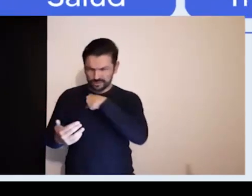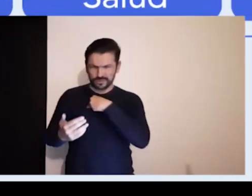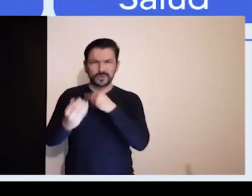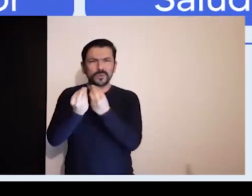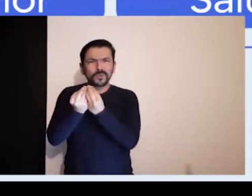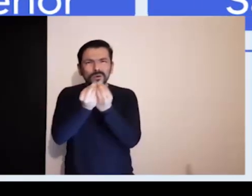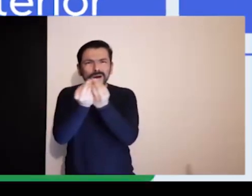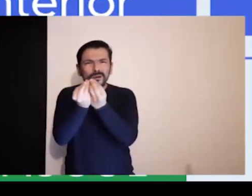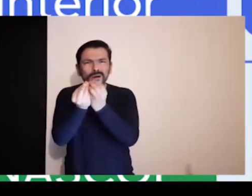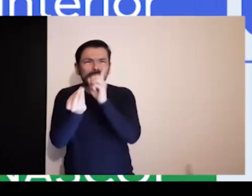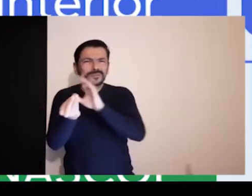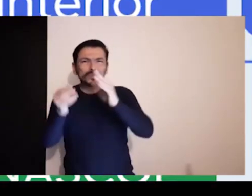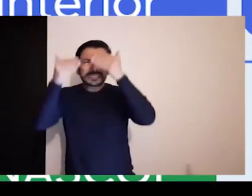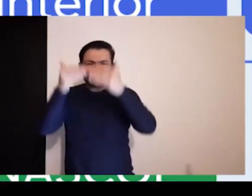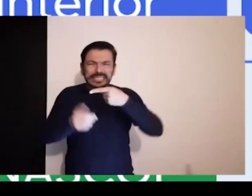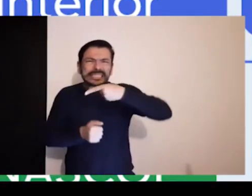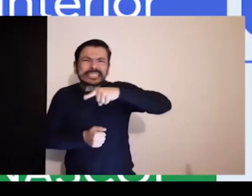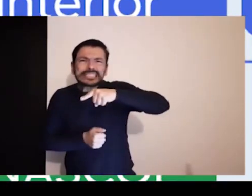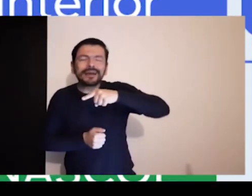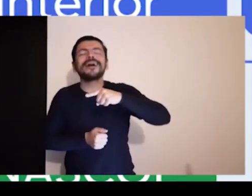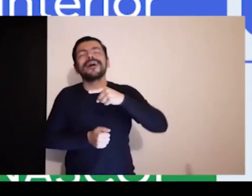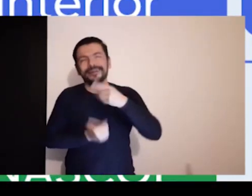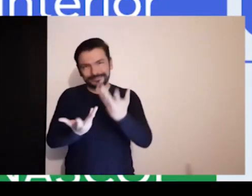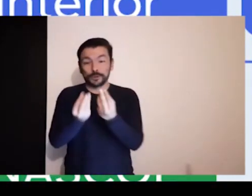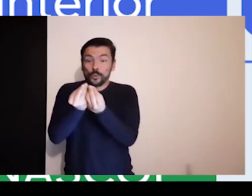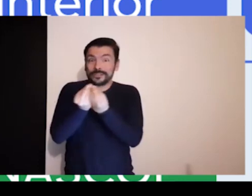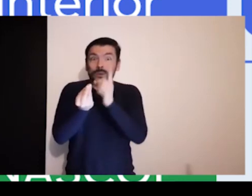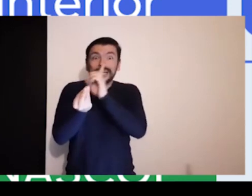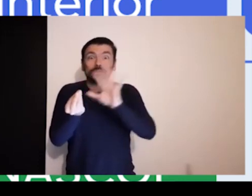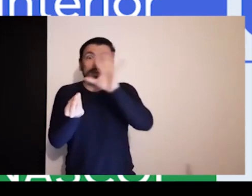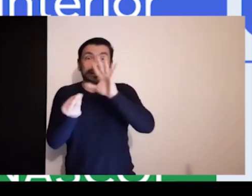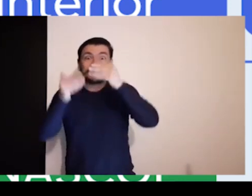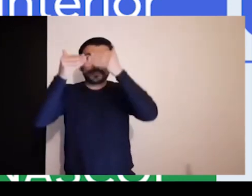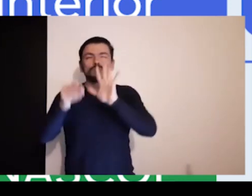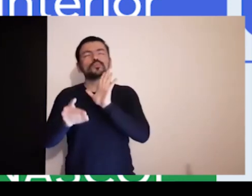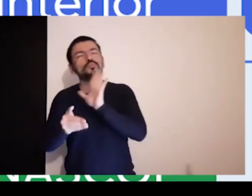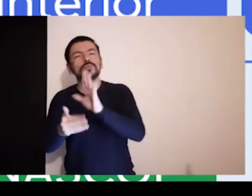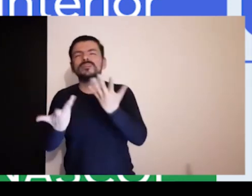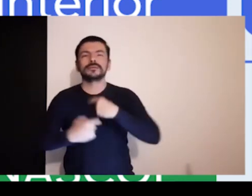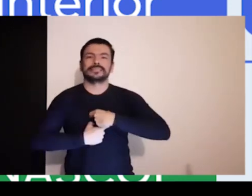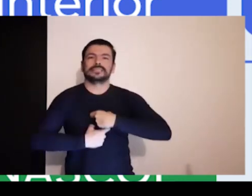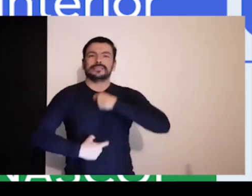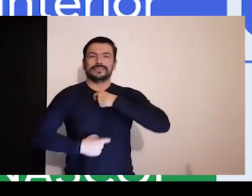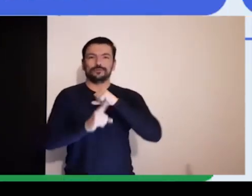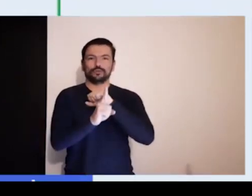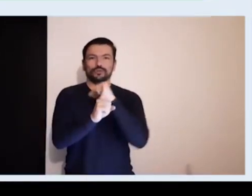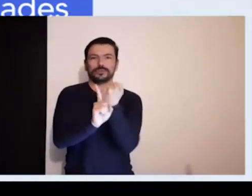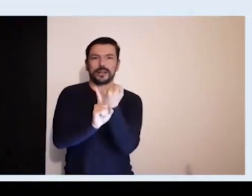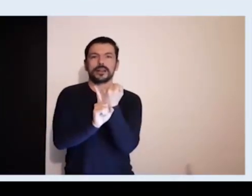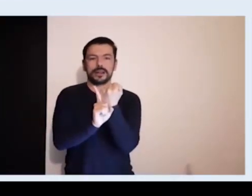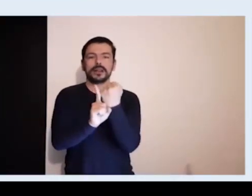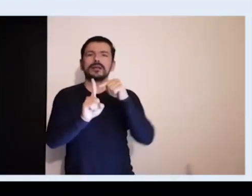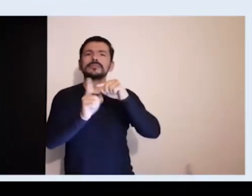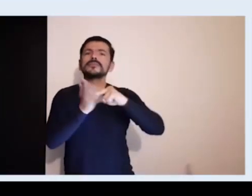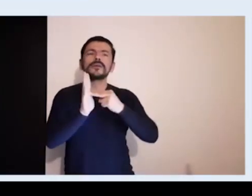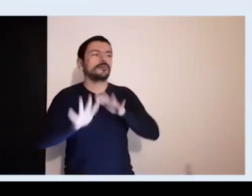Ustedes se preguntarán entonces, ¿qué es el Consejo Nacional de Discapacidad? Esta instancia cuenta con la participación de